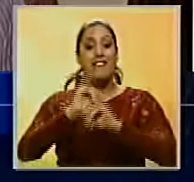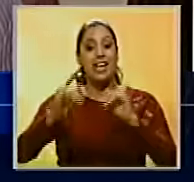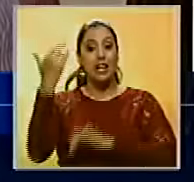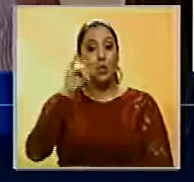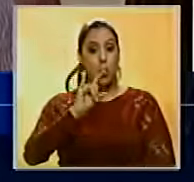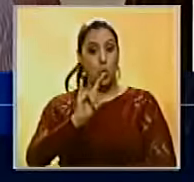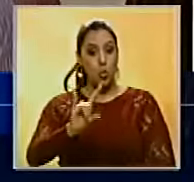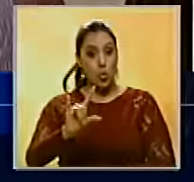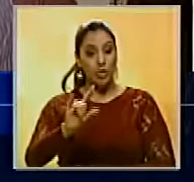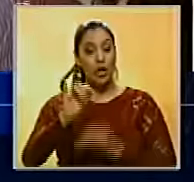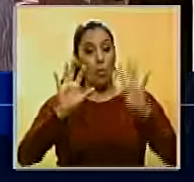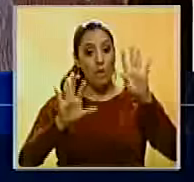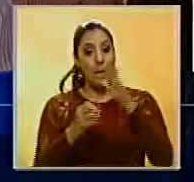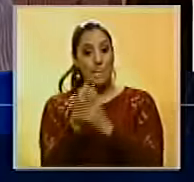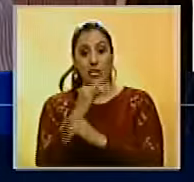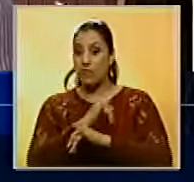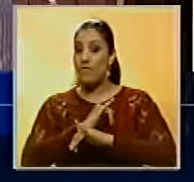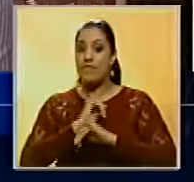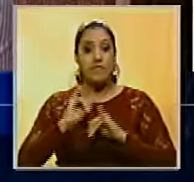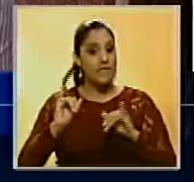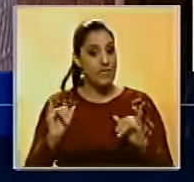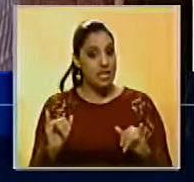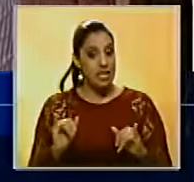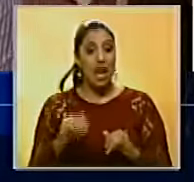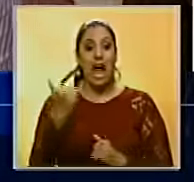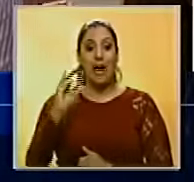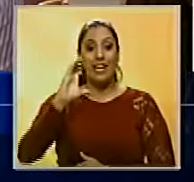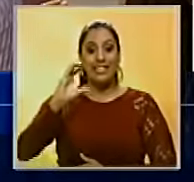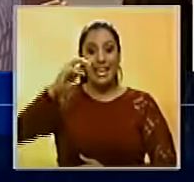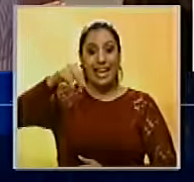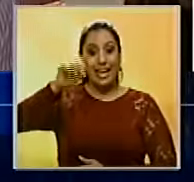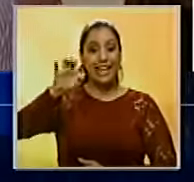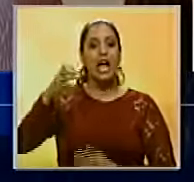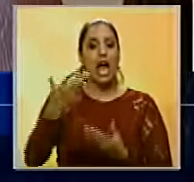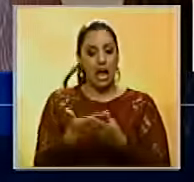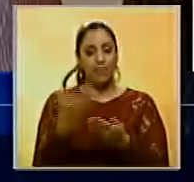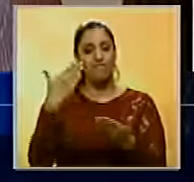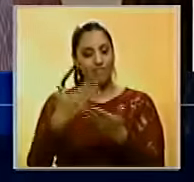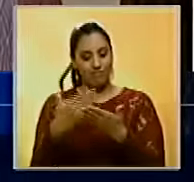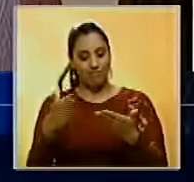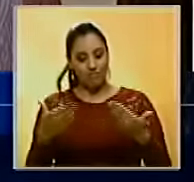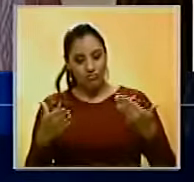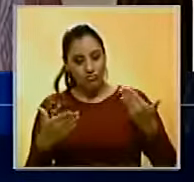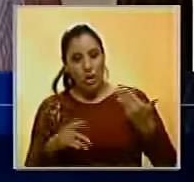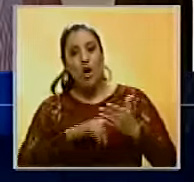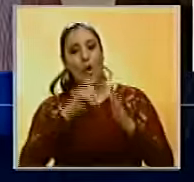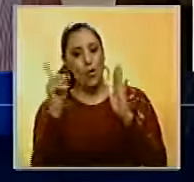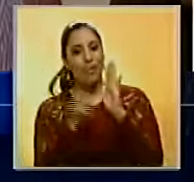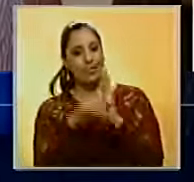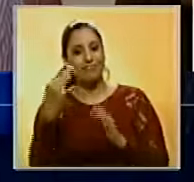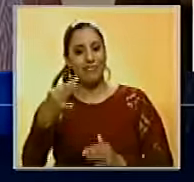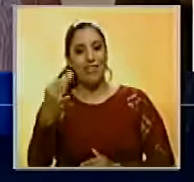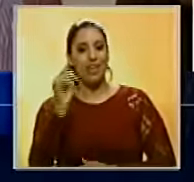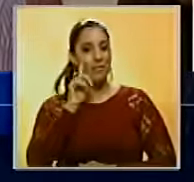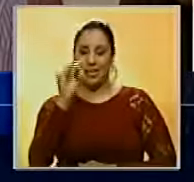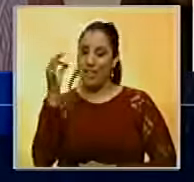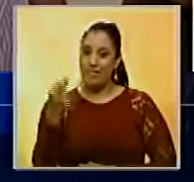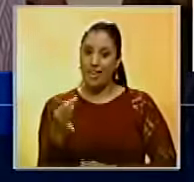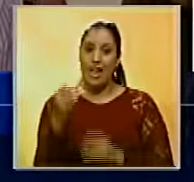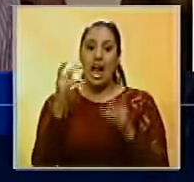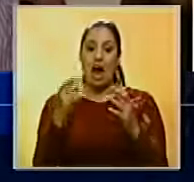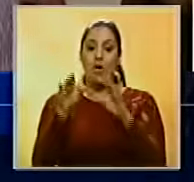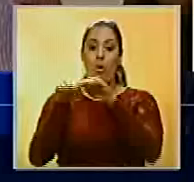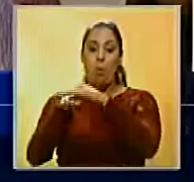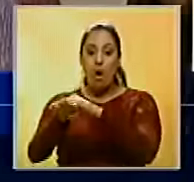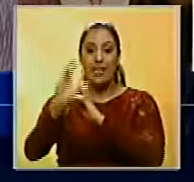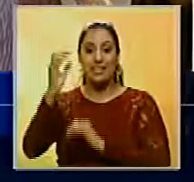esta semana, el lunes 9 de mayo, donde ya el CNE emitió las actas, donde verifica que ya están todas esas planillas en el reposo